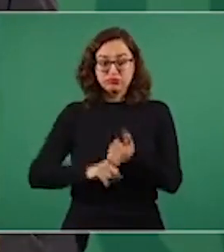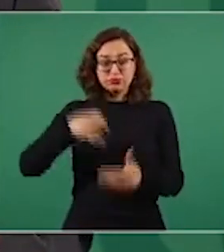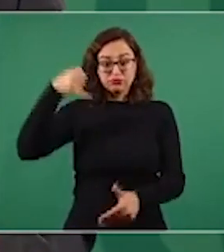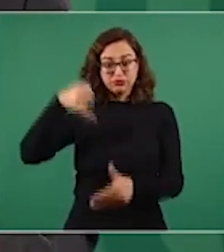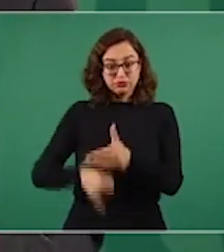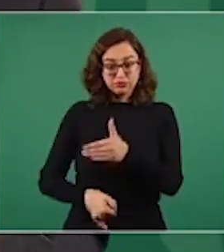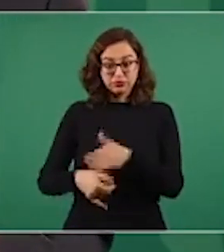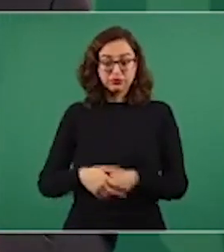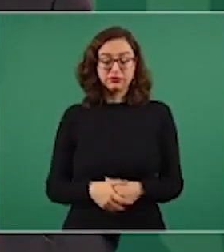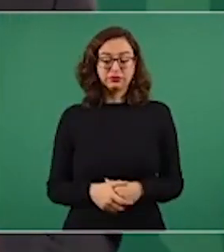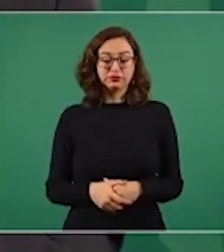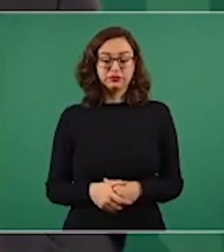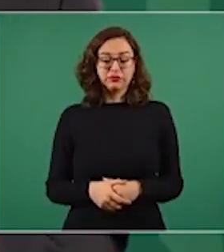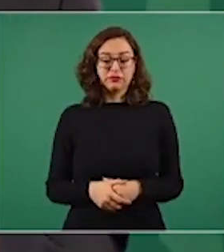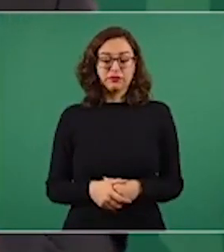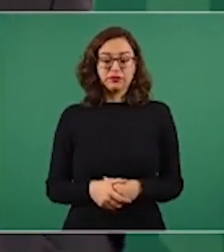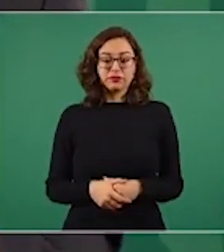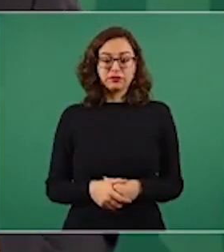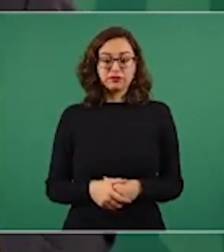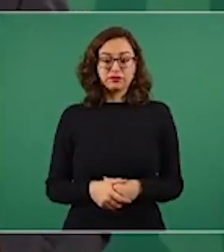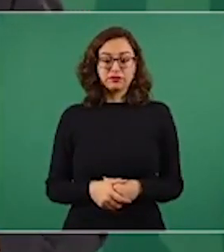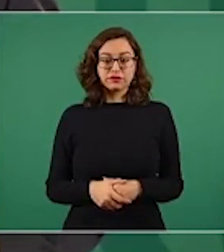decía yo de un ejemplo,